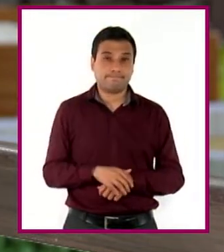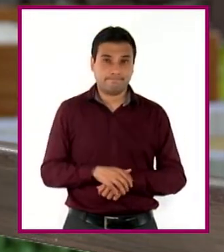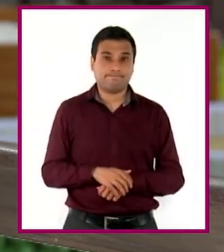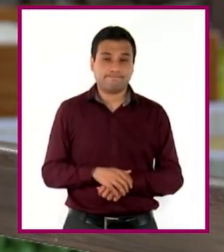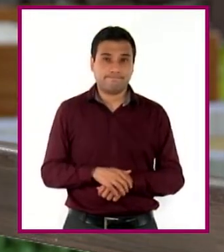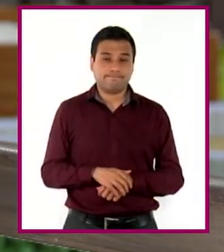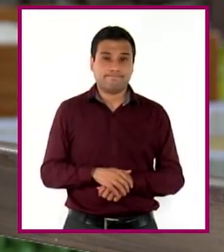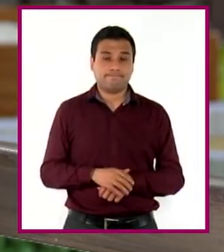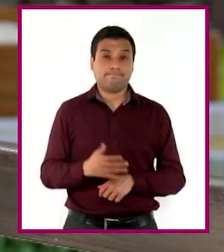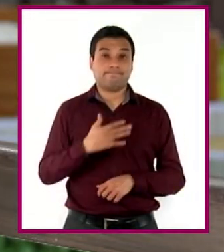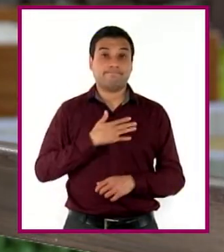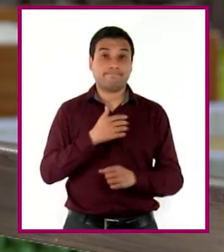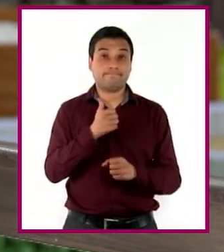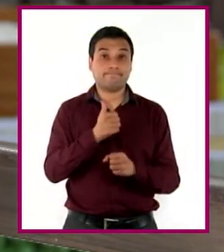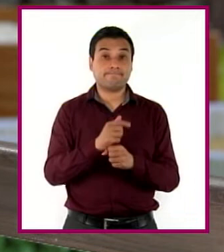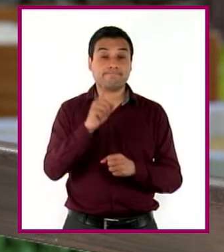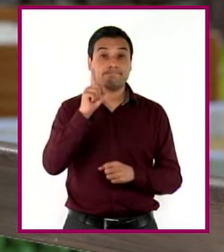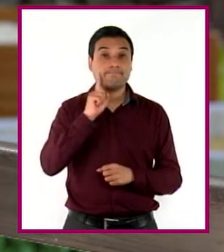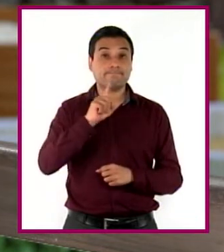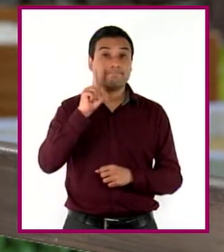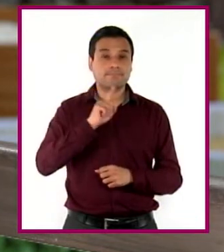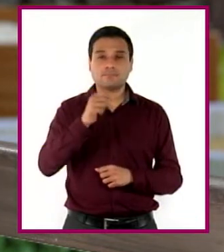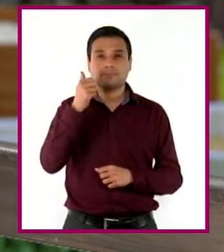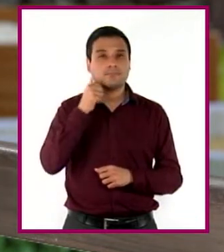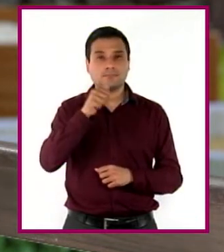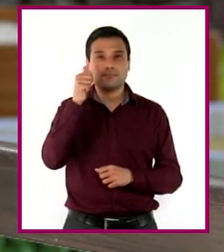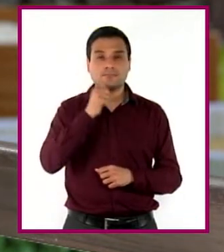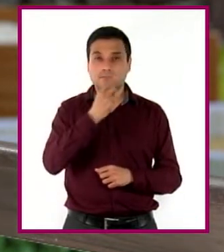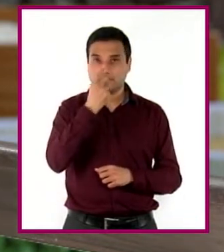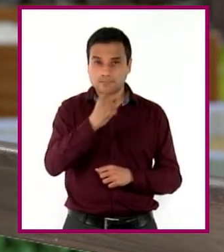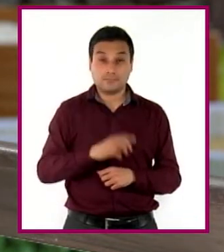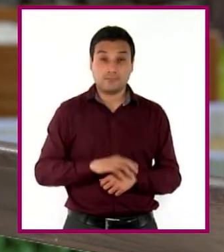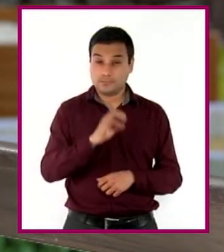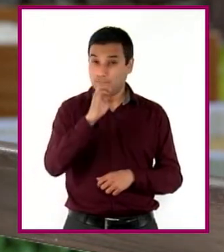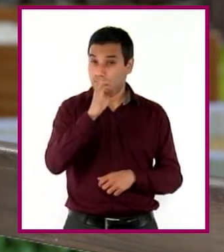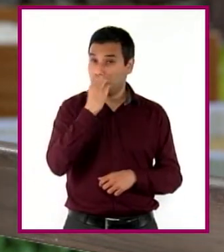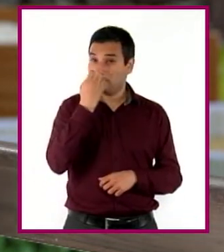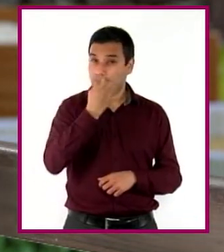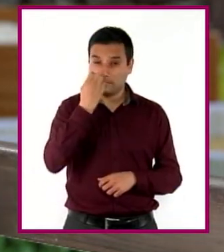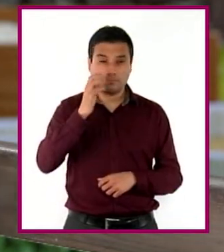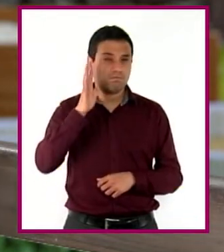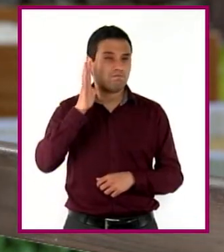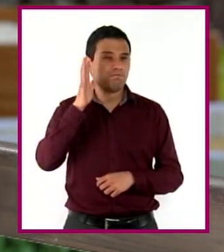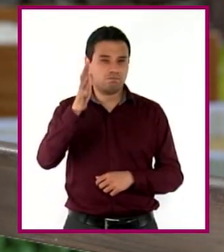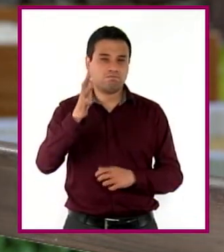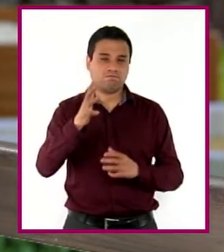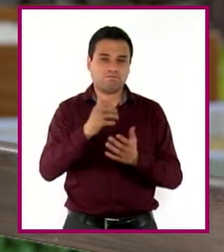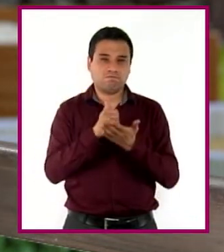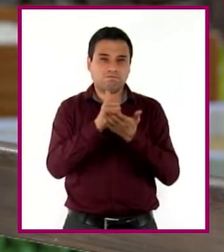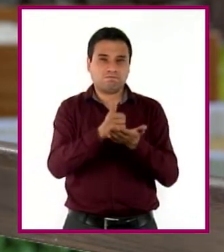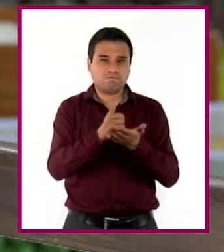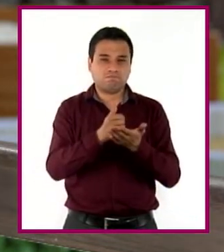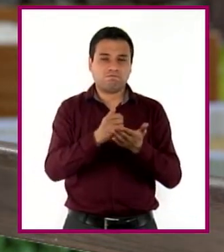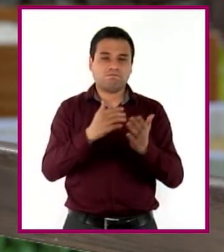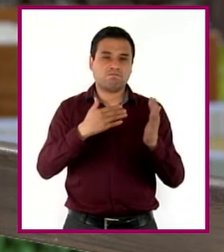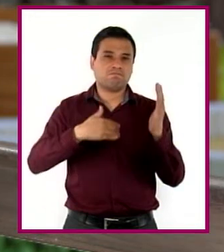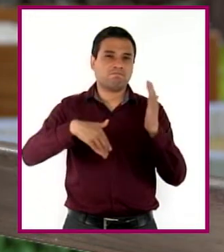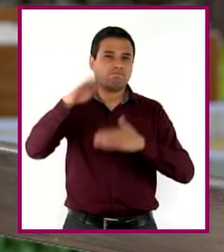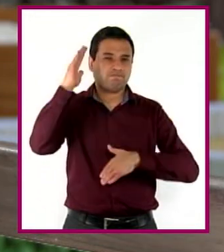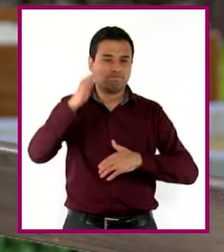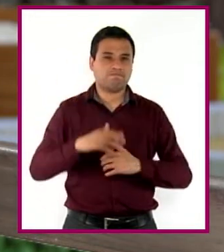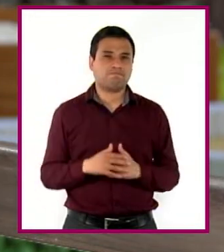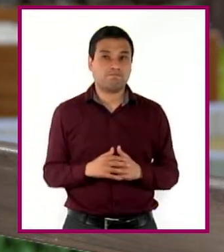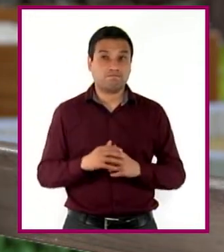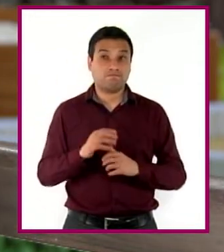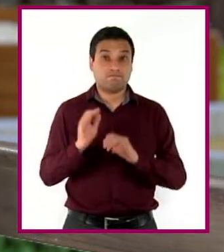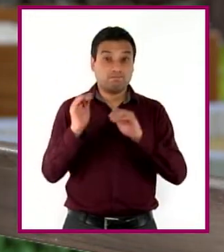pensando que mi abuela siempre dijo cosas como que esa escuela le iba a garantizar un gran futuro y que estudiar ahí lo iba